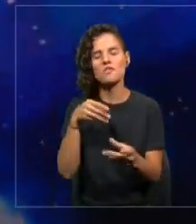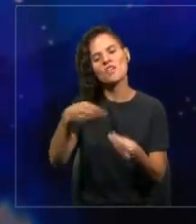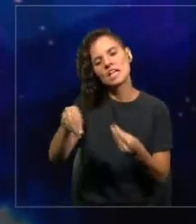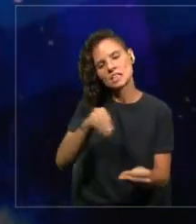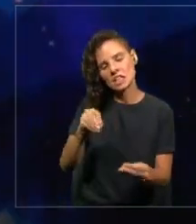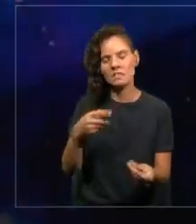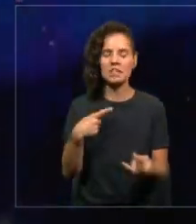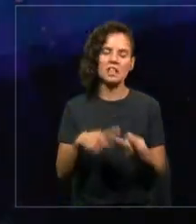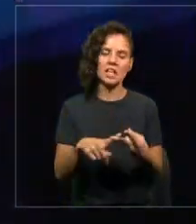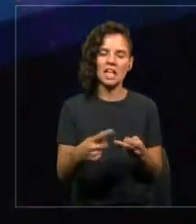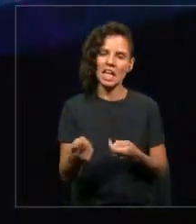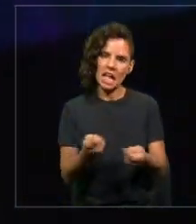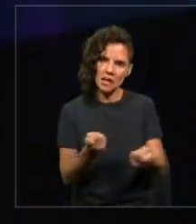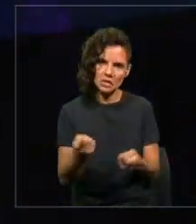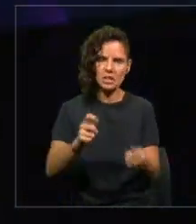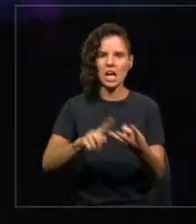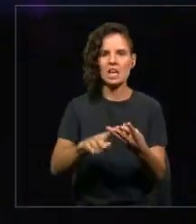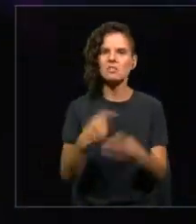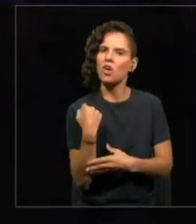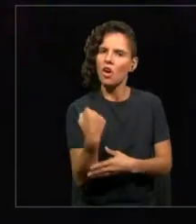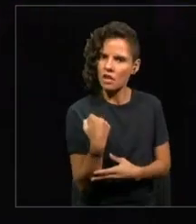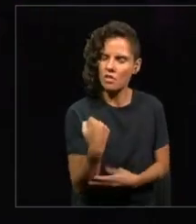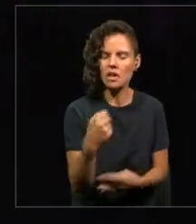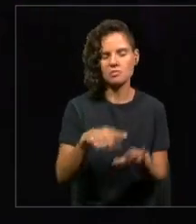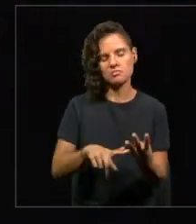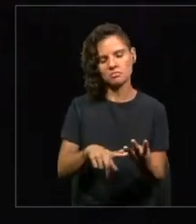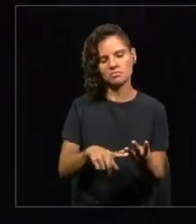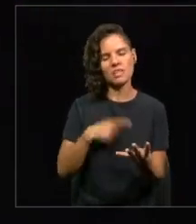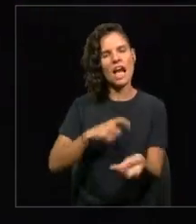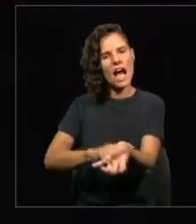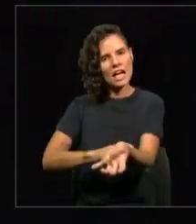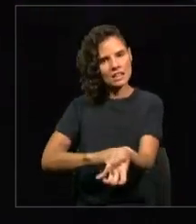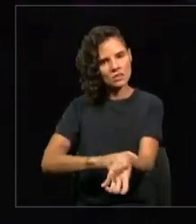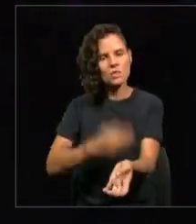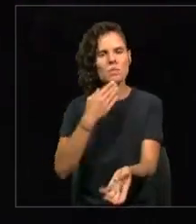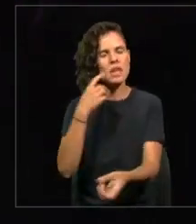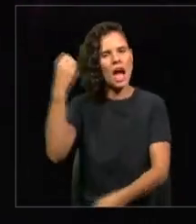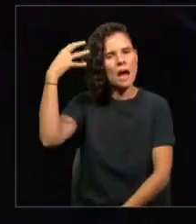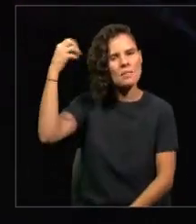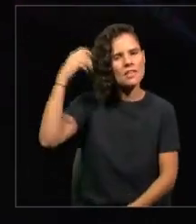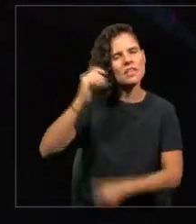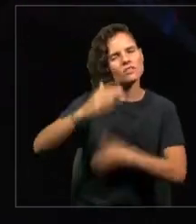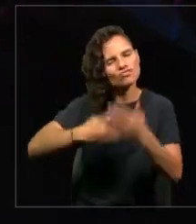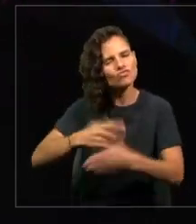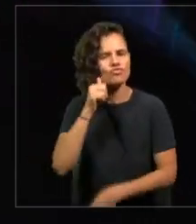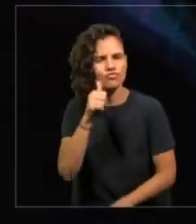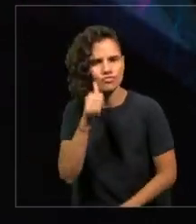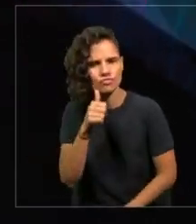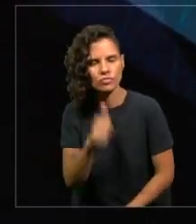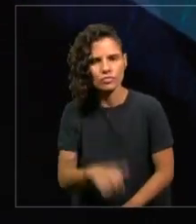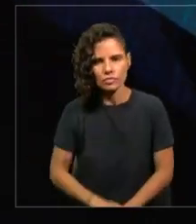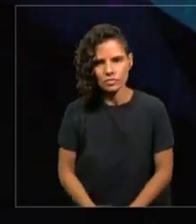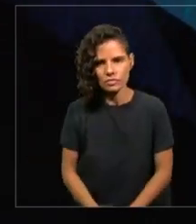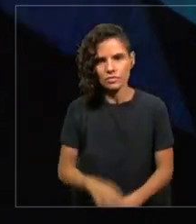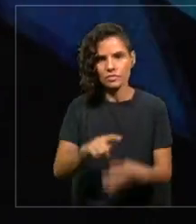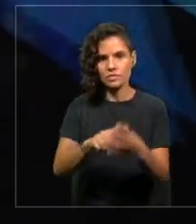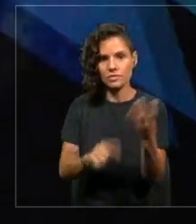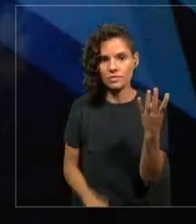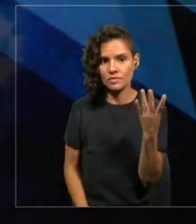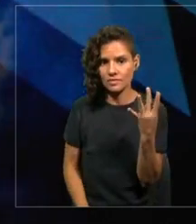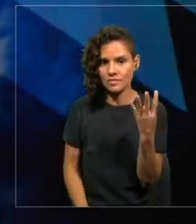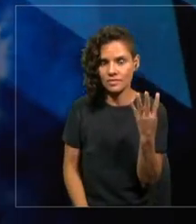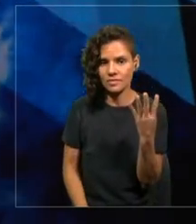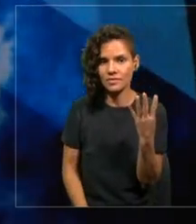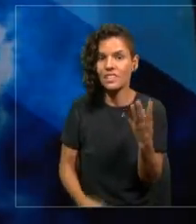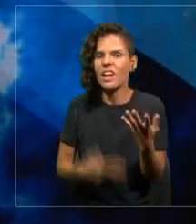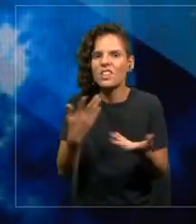negociar, tienen que ser colaboradores, tienen que tener una actitud de aprender todos los días. lo segundo que tenemos que